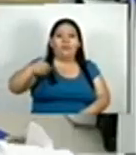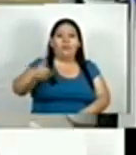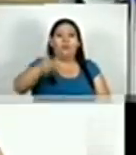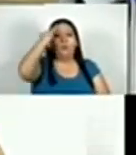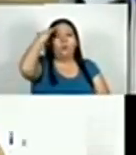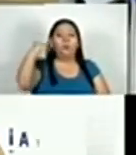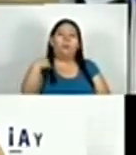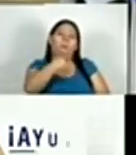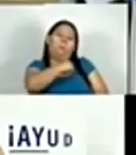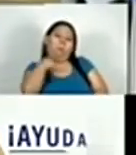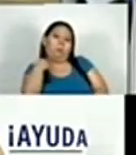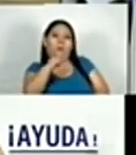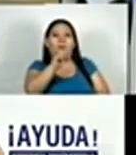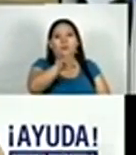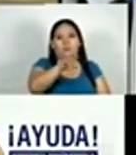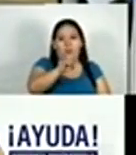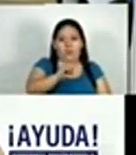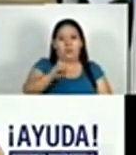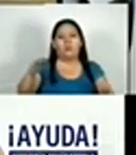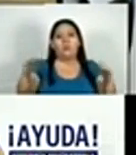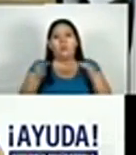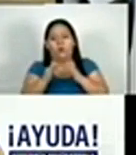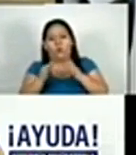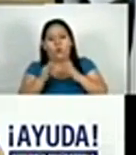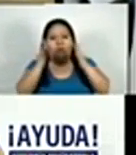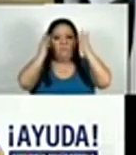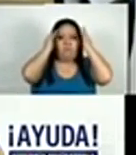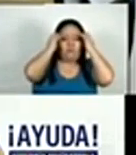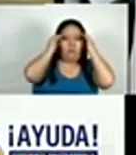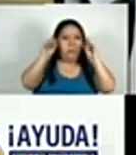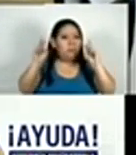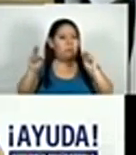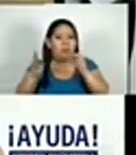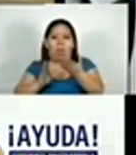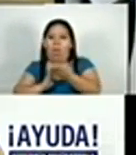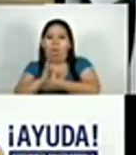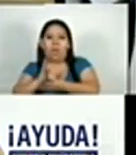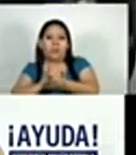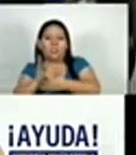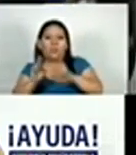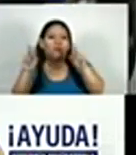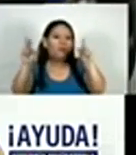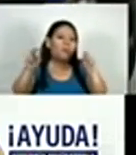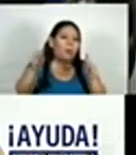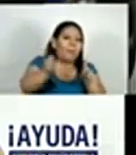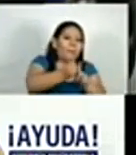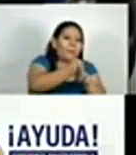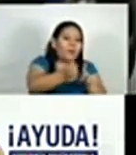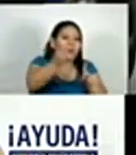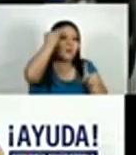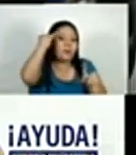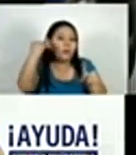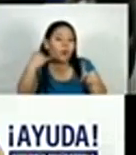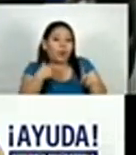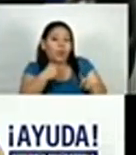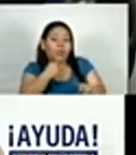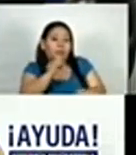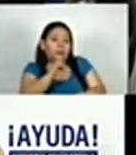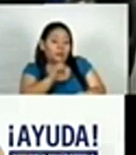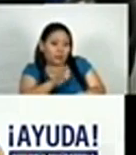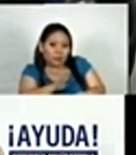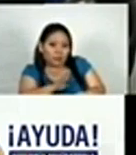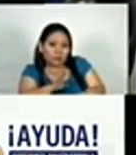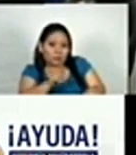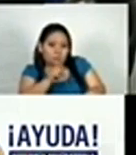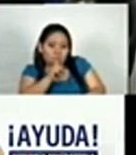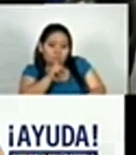sin embargo también ven con preocupación el poco acceso a datos sobre violencia hacia la mujer pues aseguran se encuentran bajo